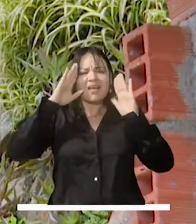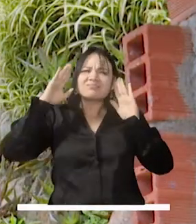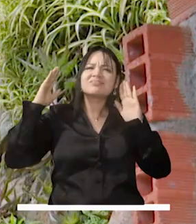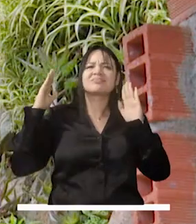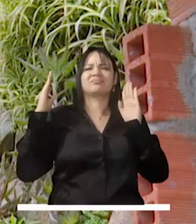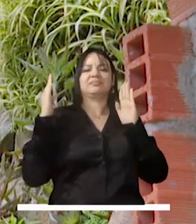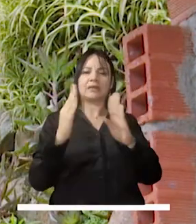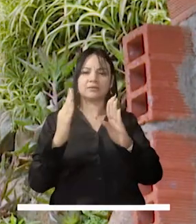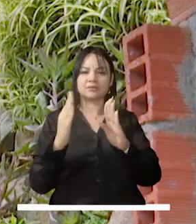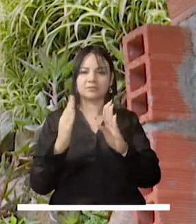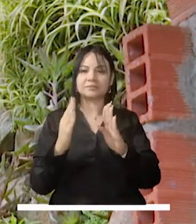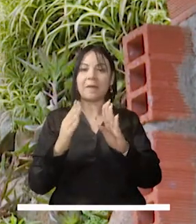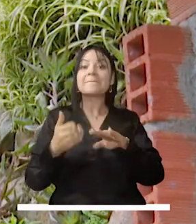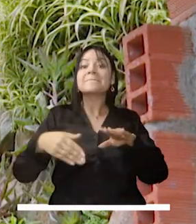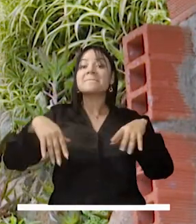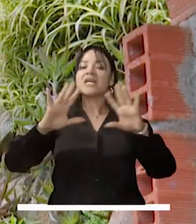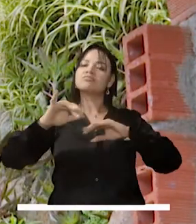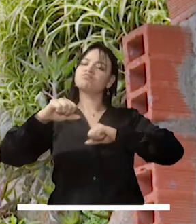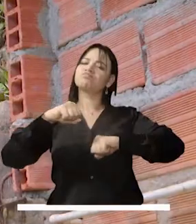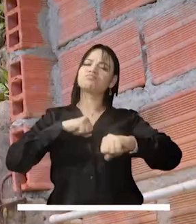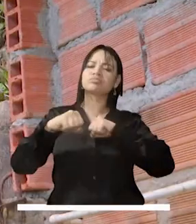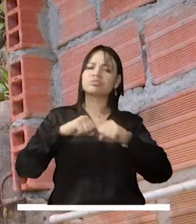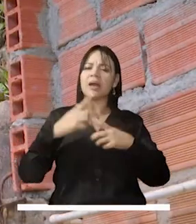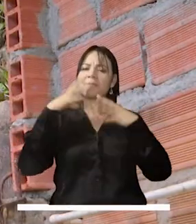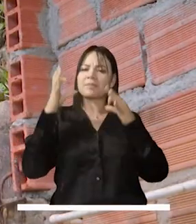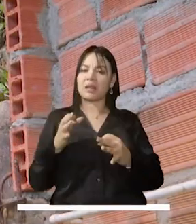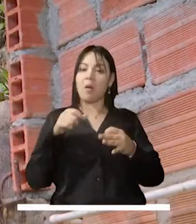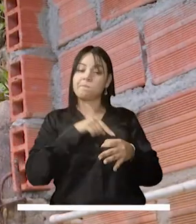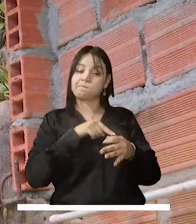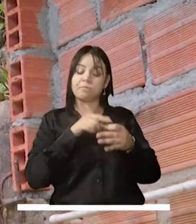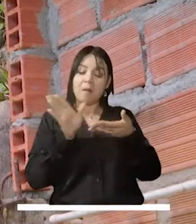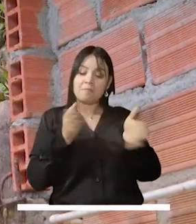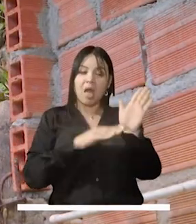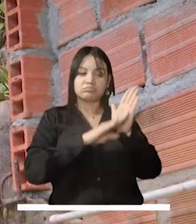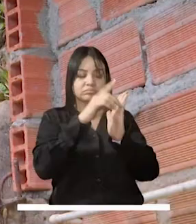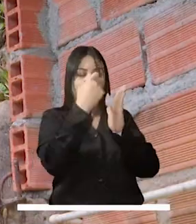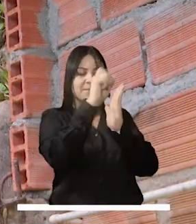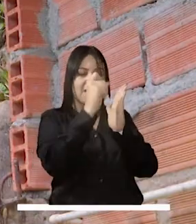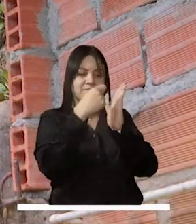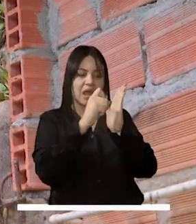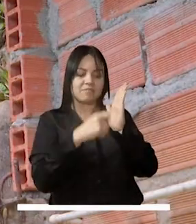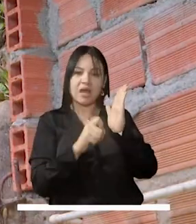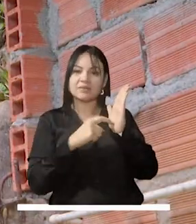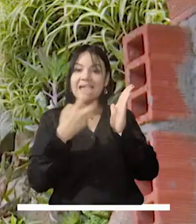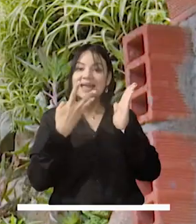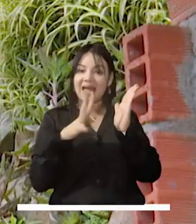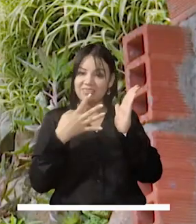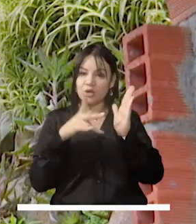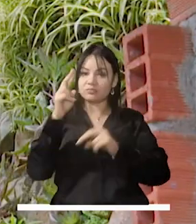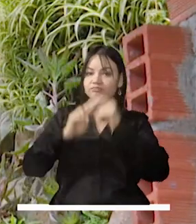atentos, pero vamos a estar gestionando que se cumplan esas 14 obras